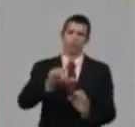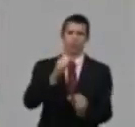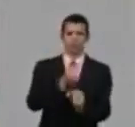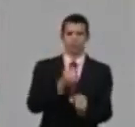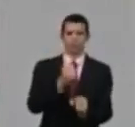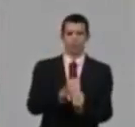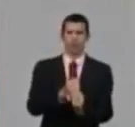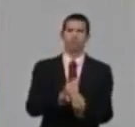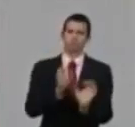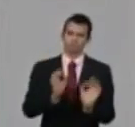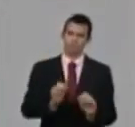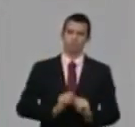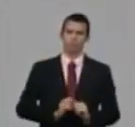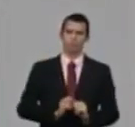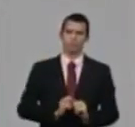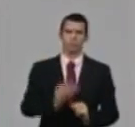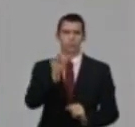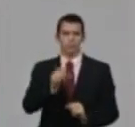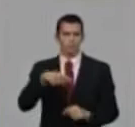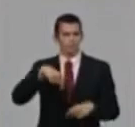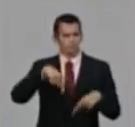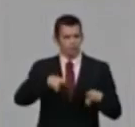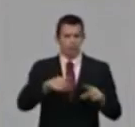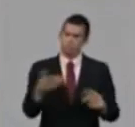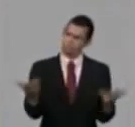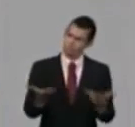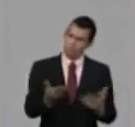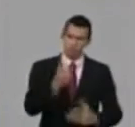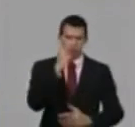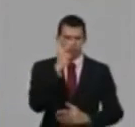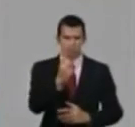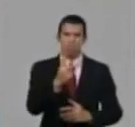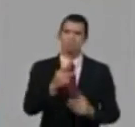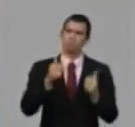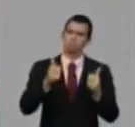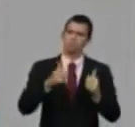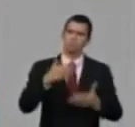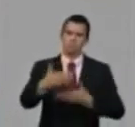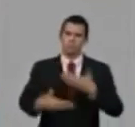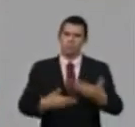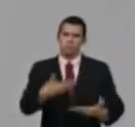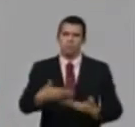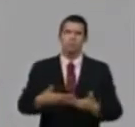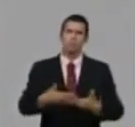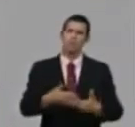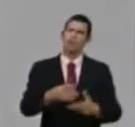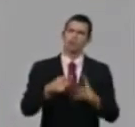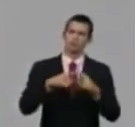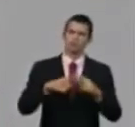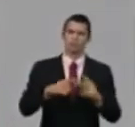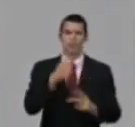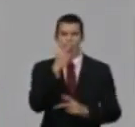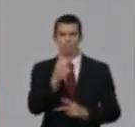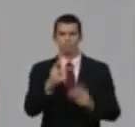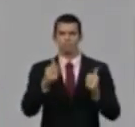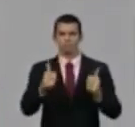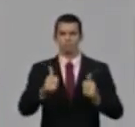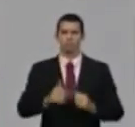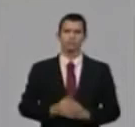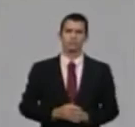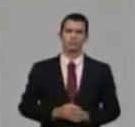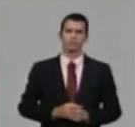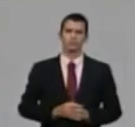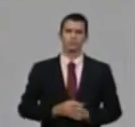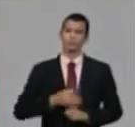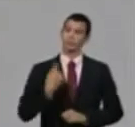ahí a nivel del municipio de una manera rápida. Hemos tramitado varios casos. Y también nosotros estamos diciendo a los trabajadores por cuenta